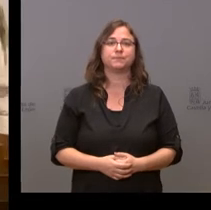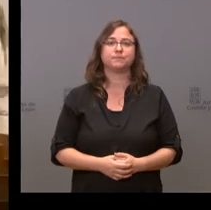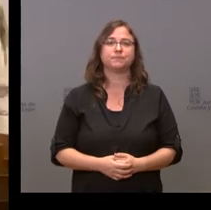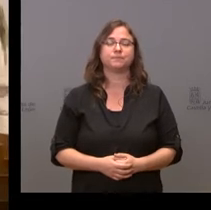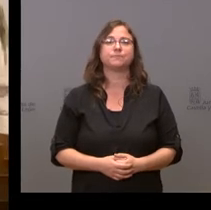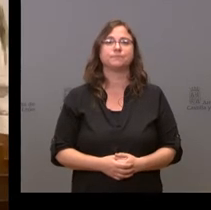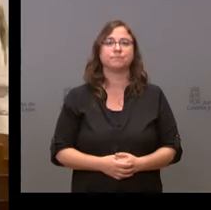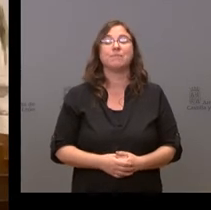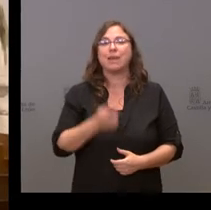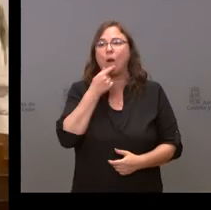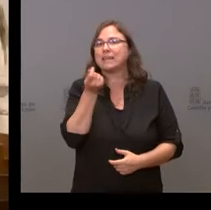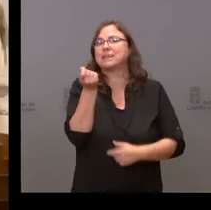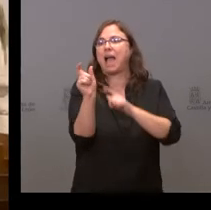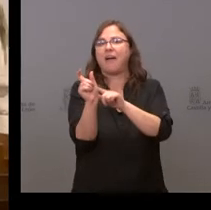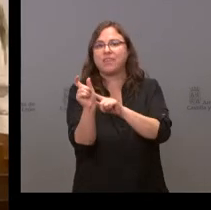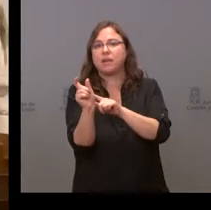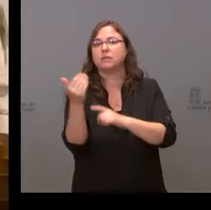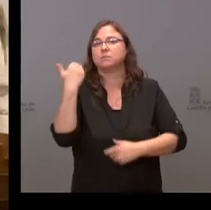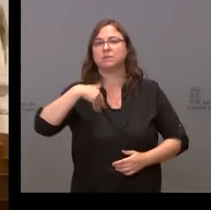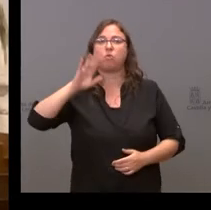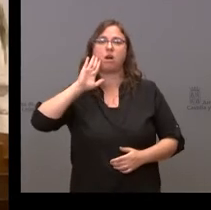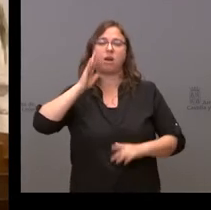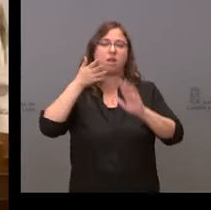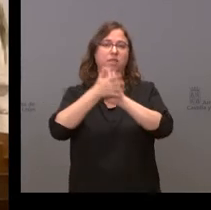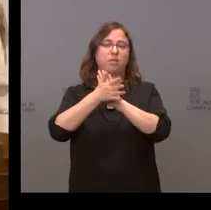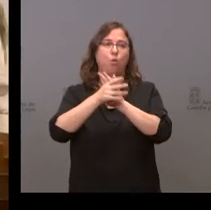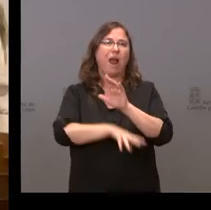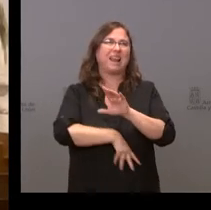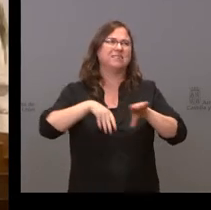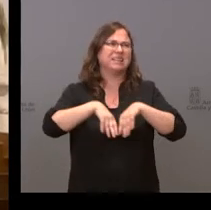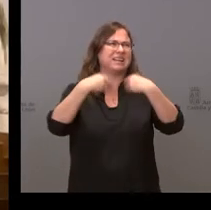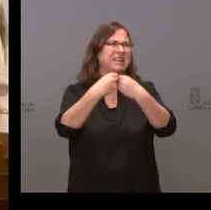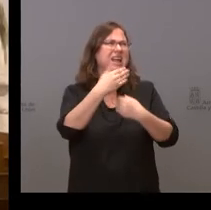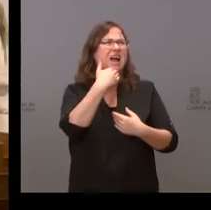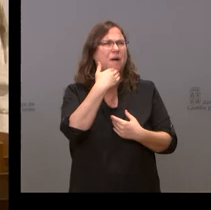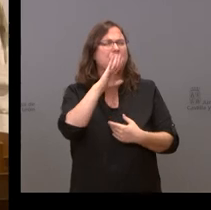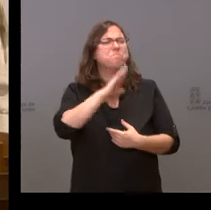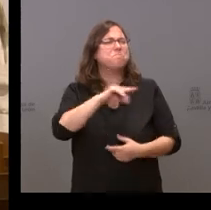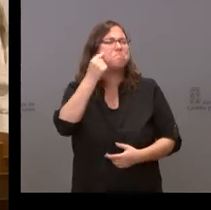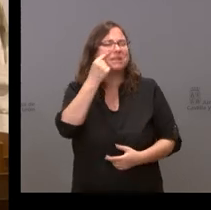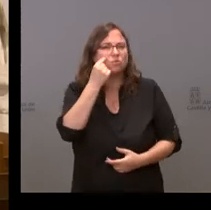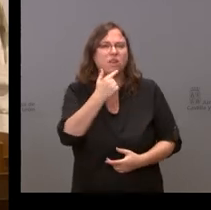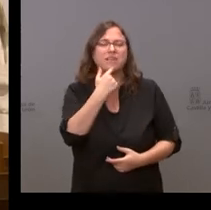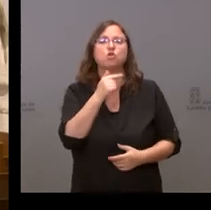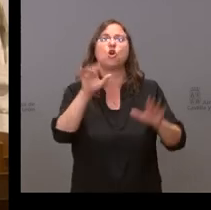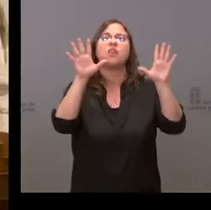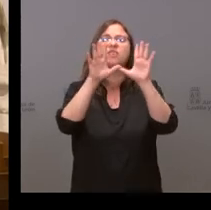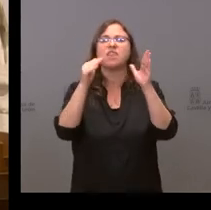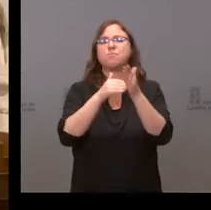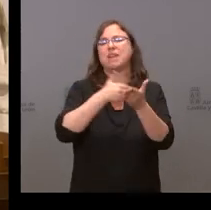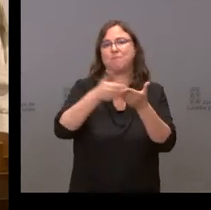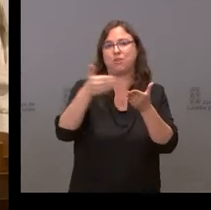Tenemos la cantidad que mencionó él cuando el global, me parece que hablaba de 10.000 millones, pero no concretó por medidas.